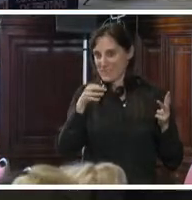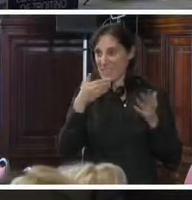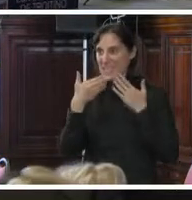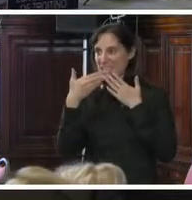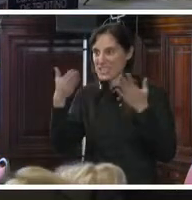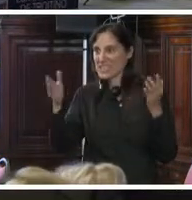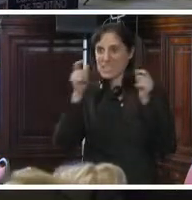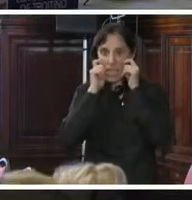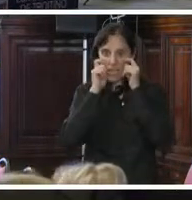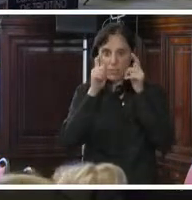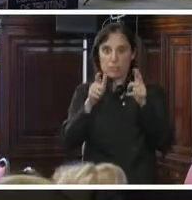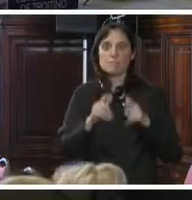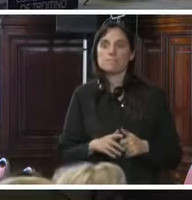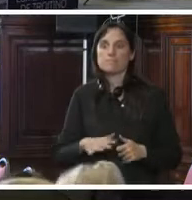atención.